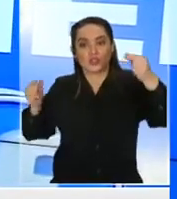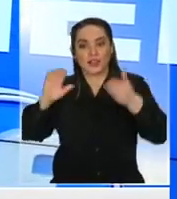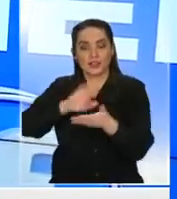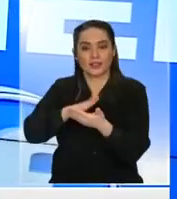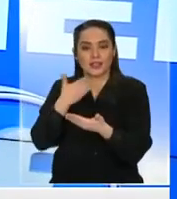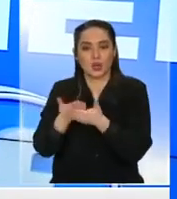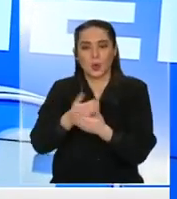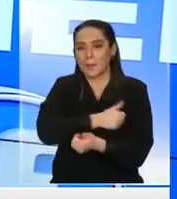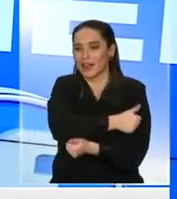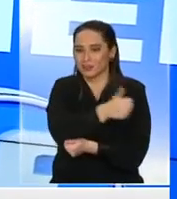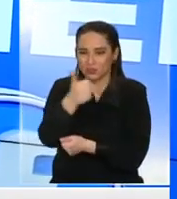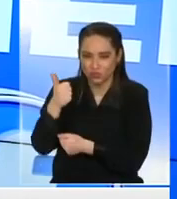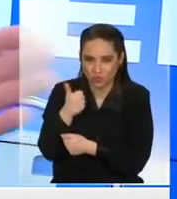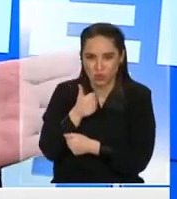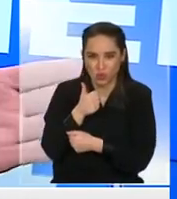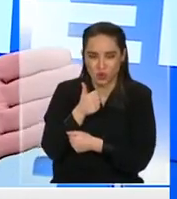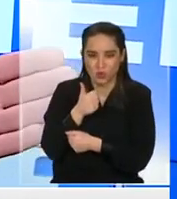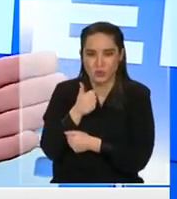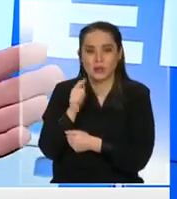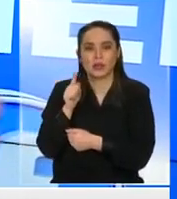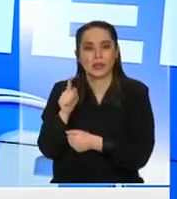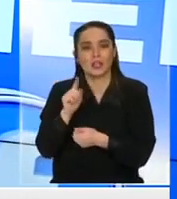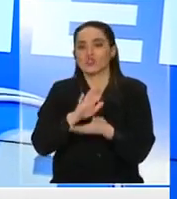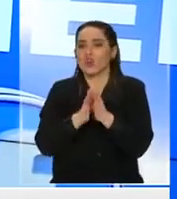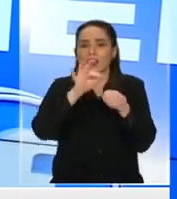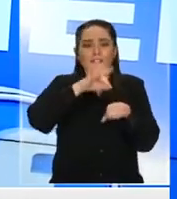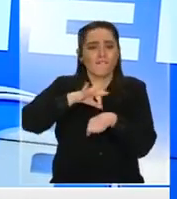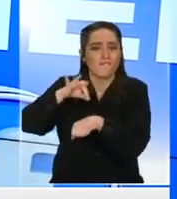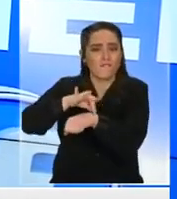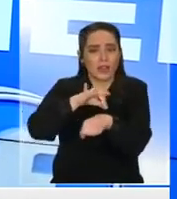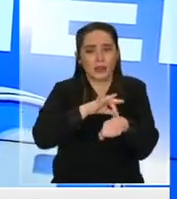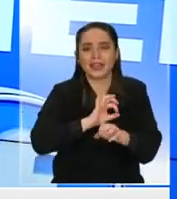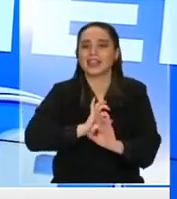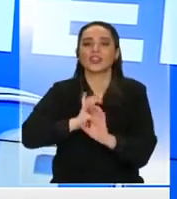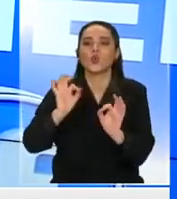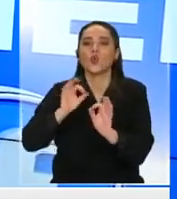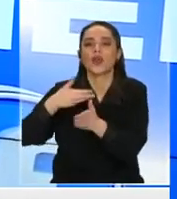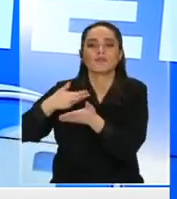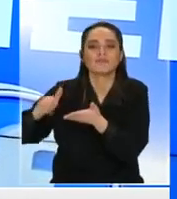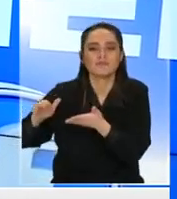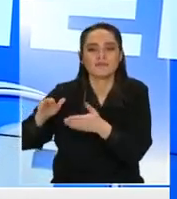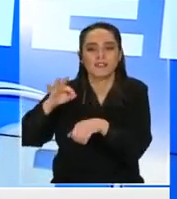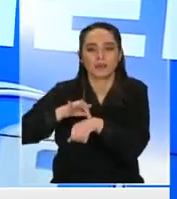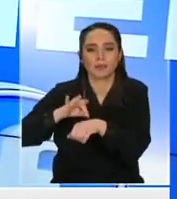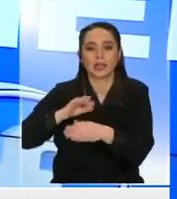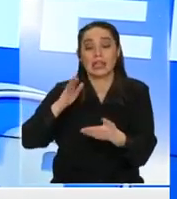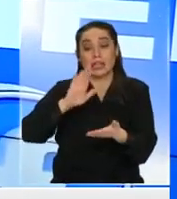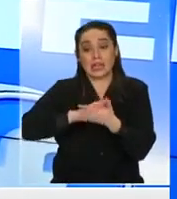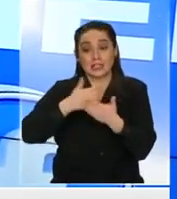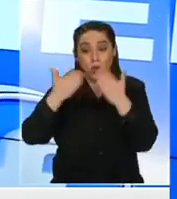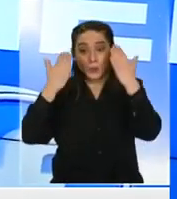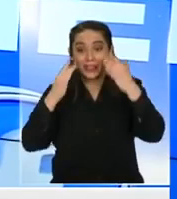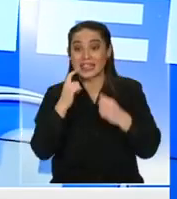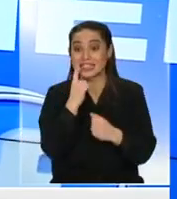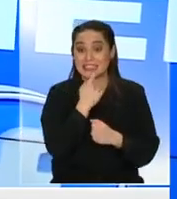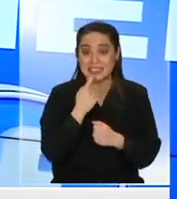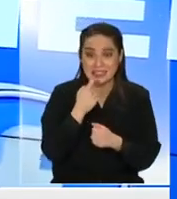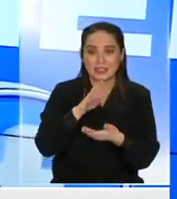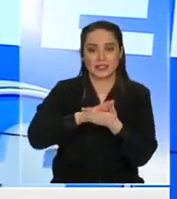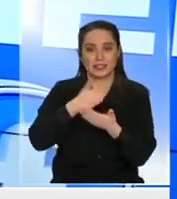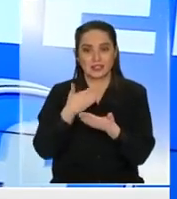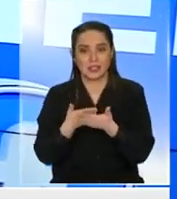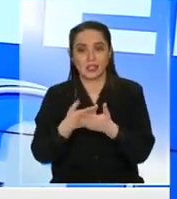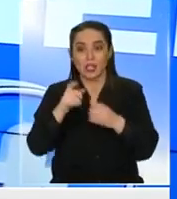universal que aborde todas las enfermedades que ninguna se queda afuera ni la salud mental ni la salud bucal ni la salud